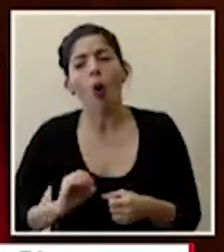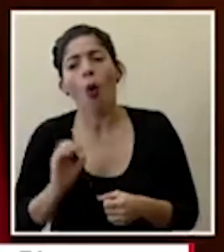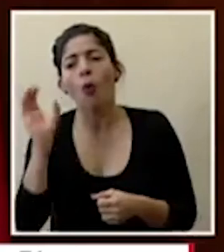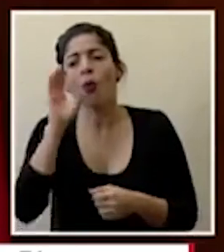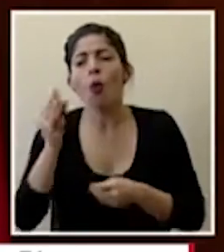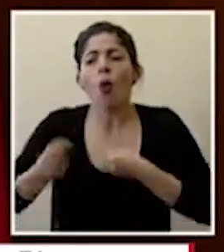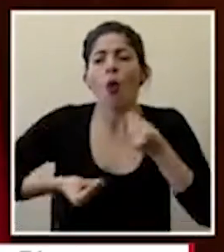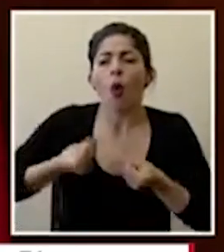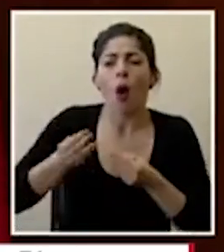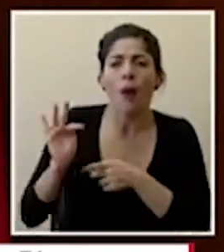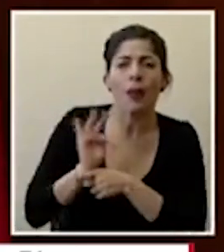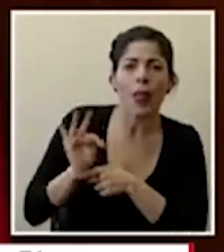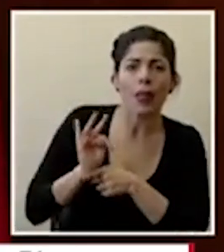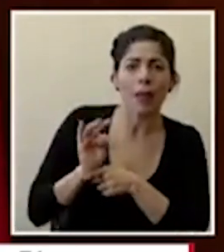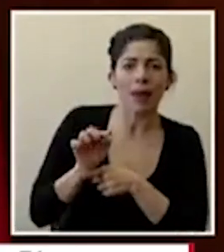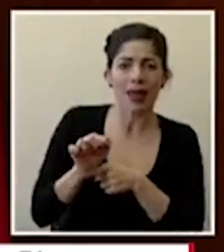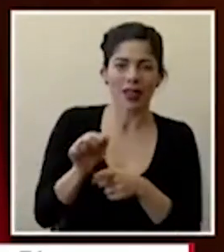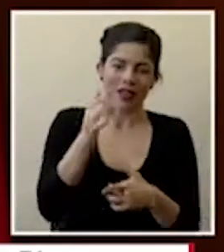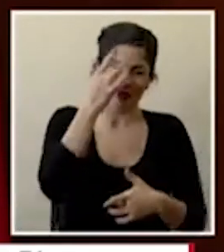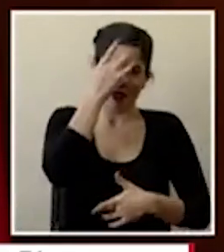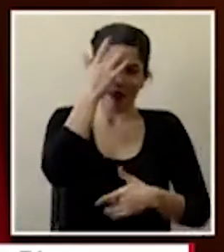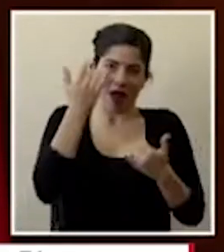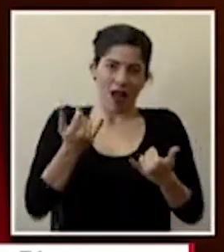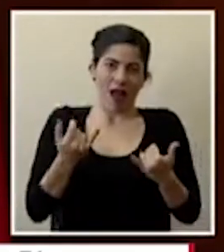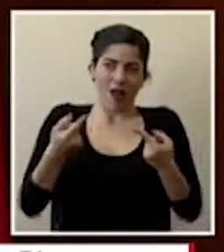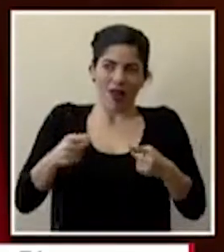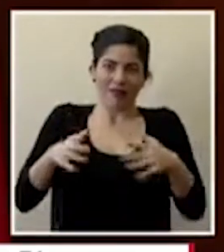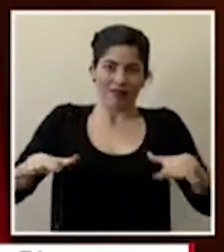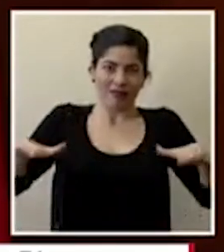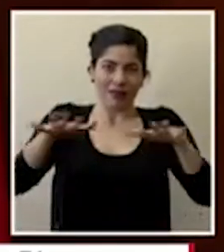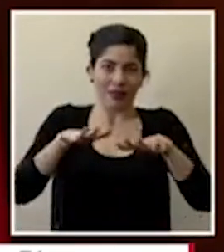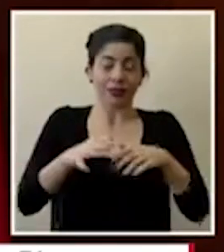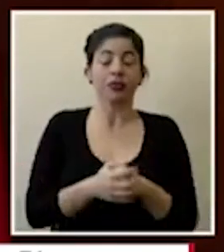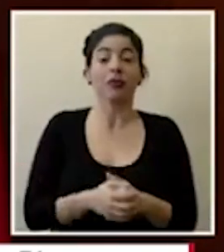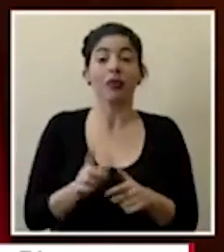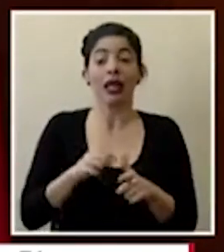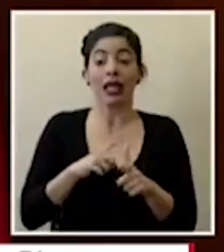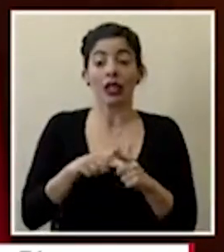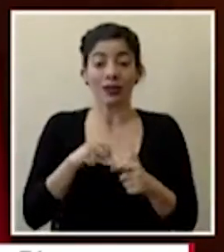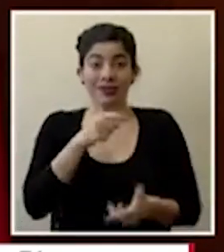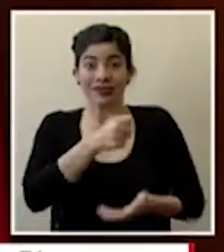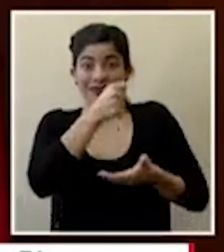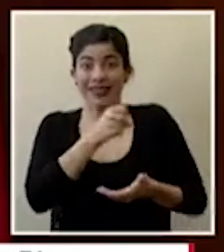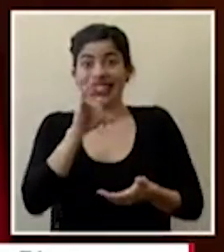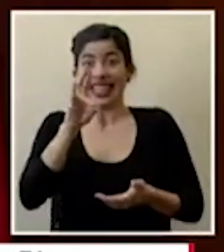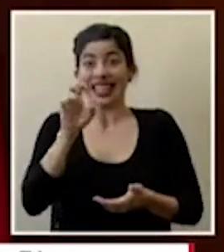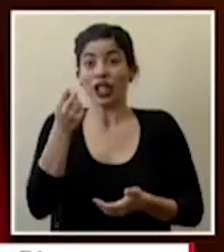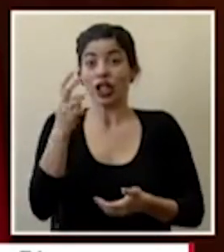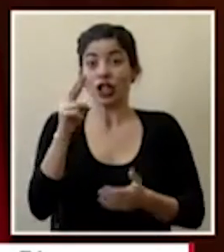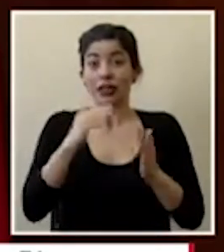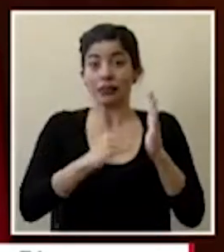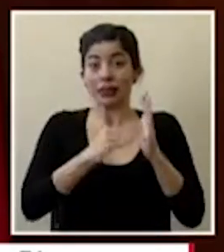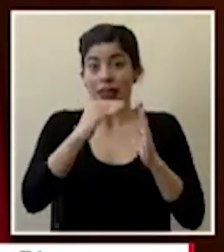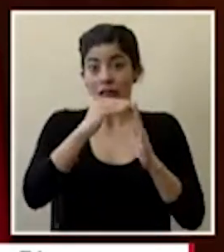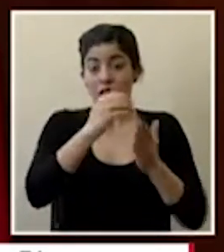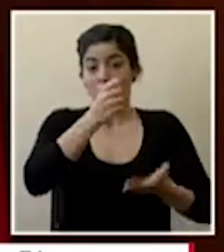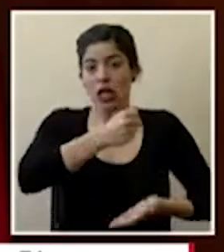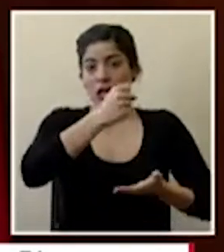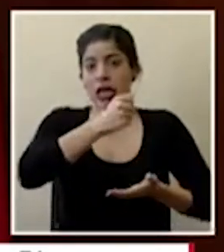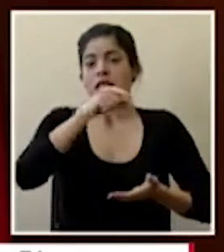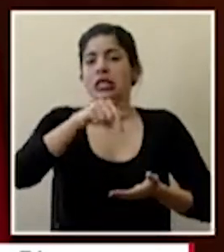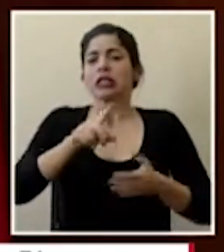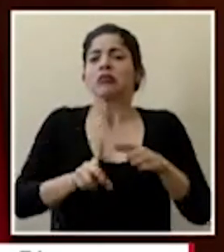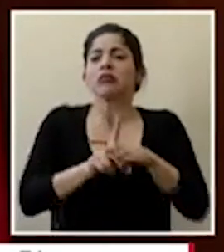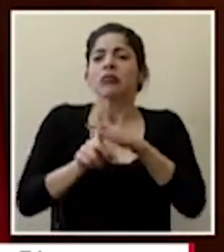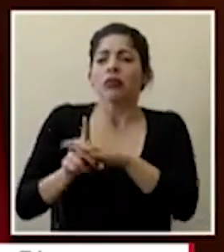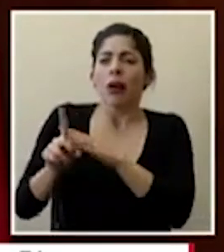enfermedad que hoy que hoy vivimos dentro de estos 712 millones aparecen proyectos